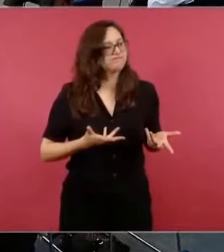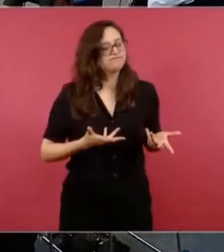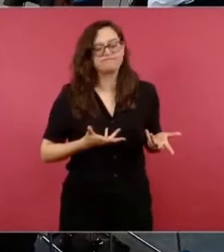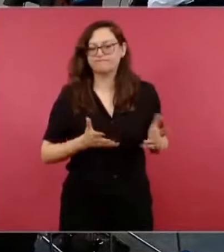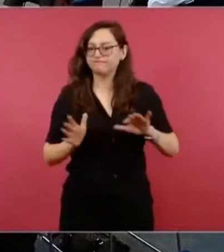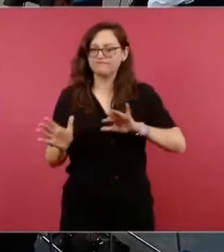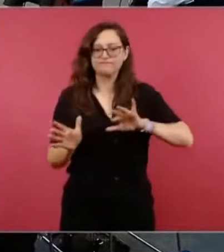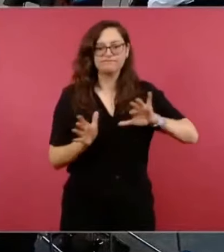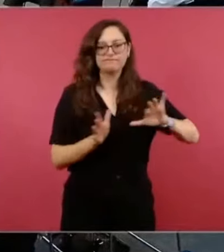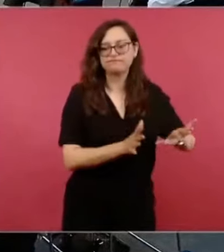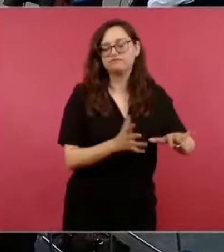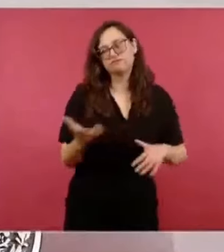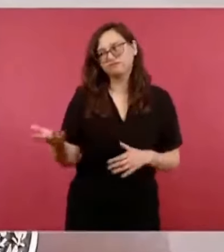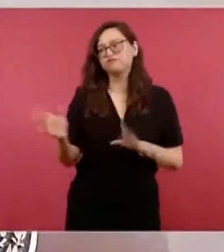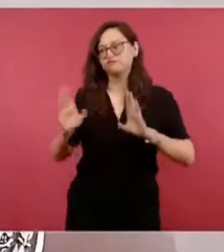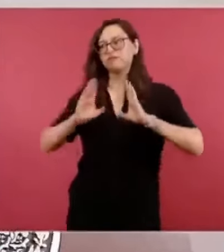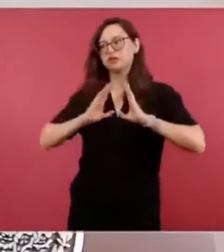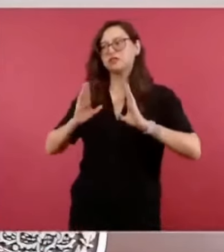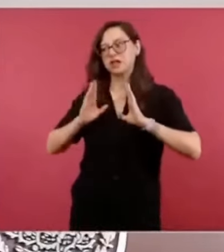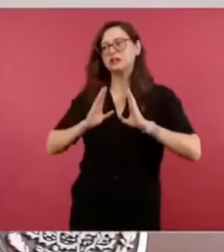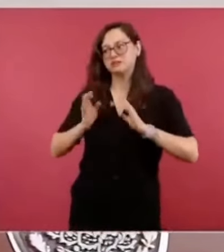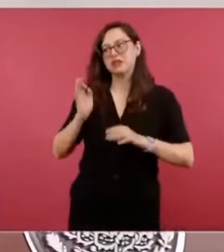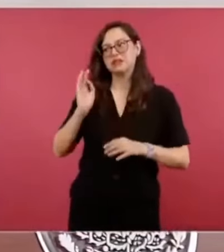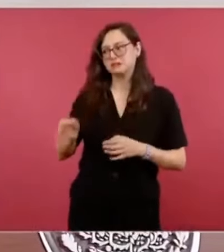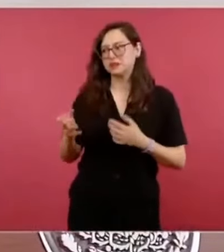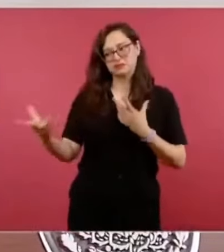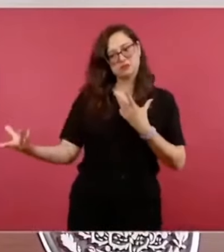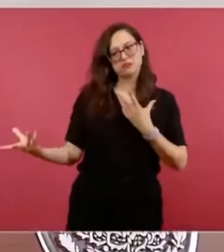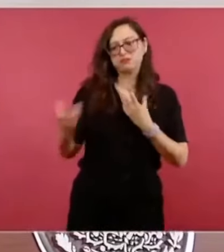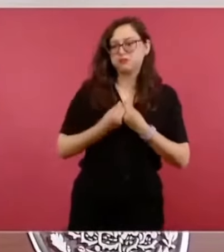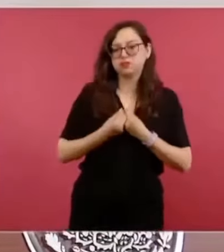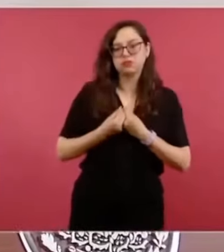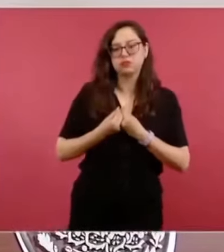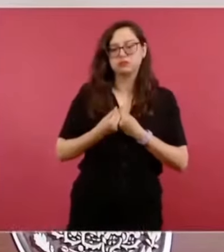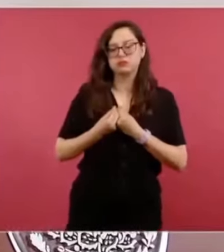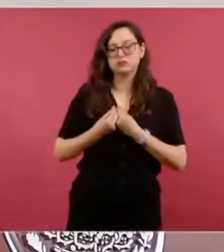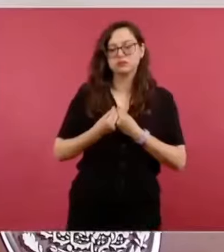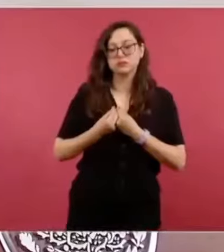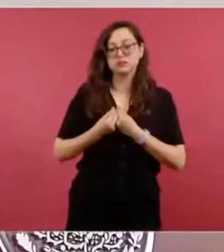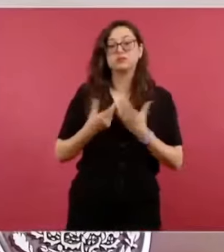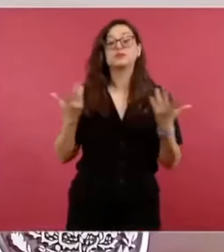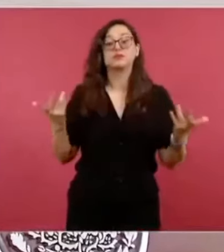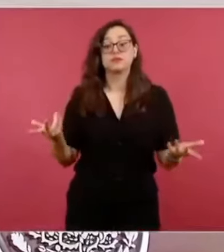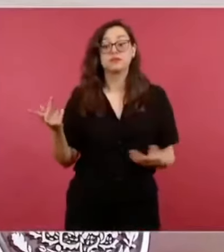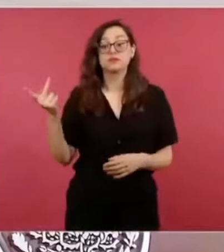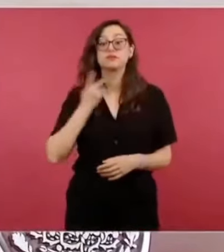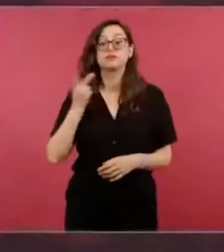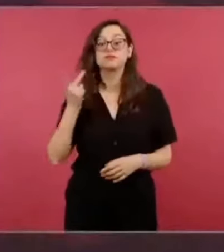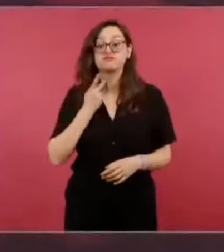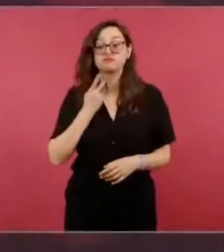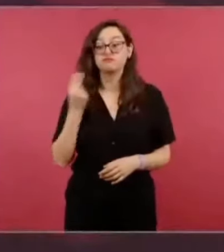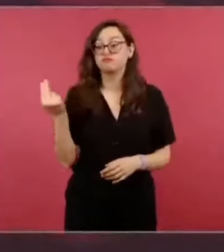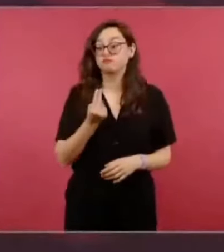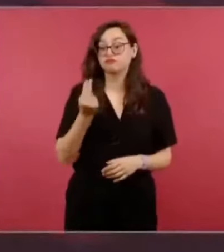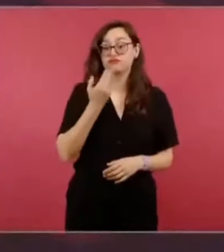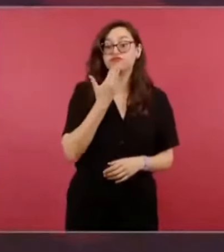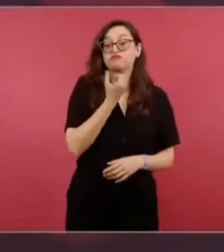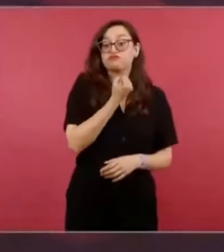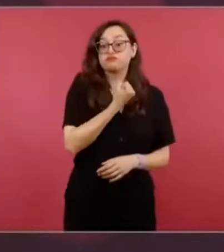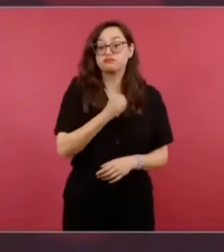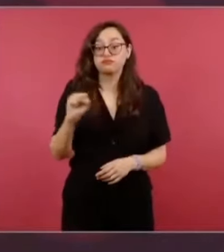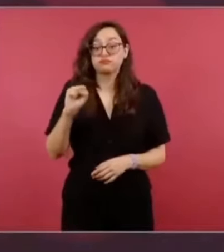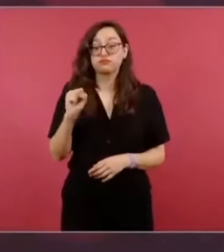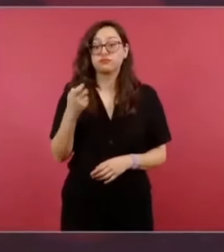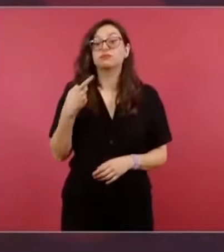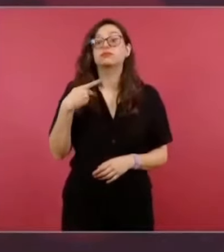virtud y fortuna, virtud y suerte. La suerte siempre